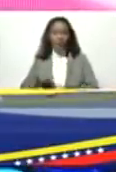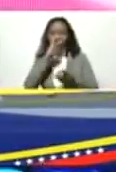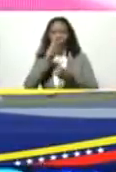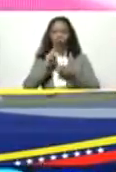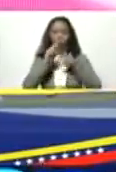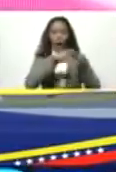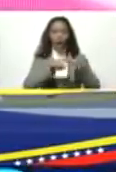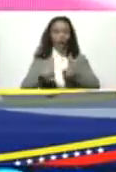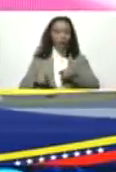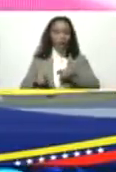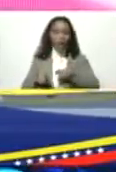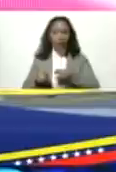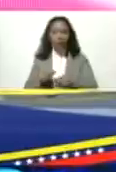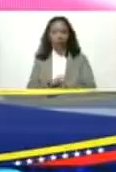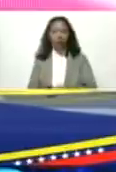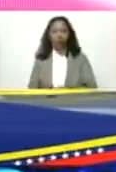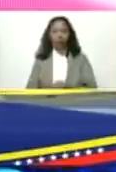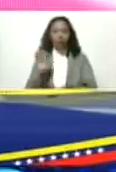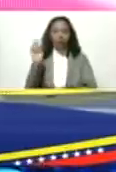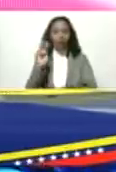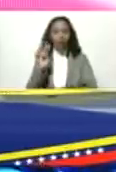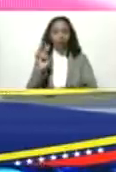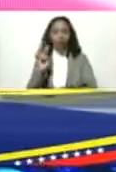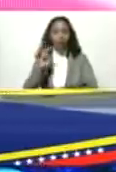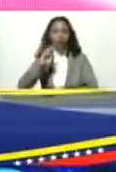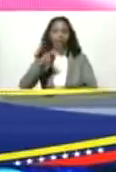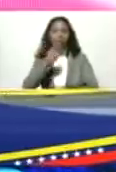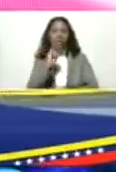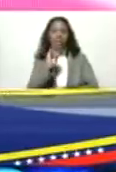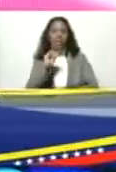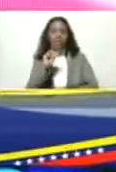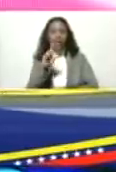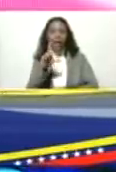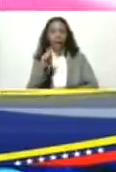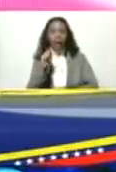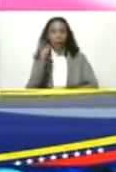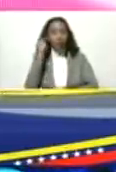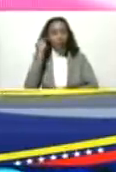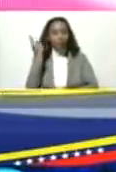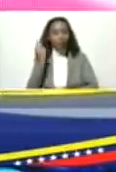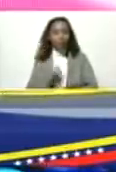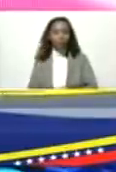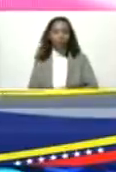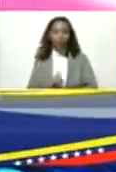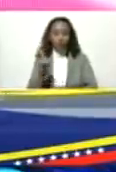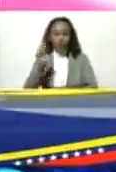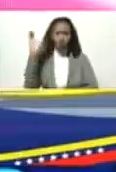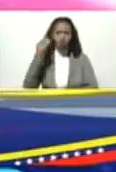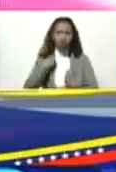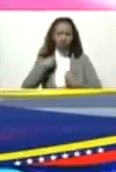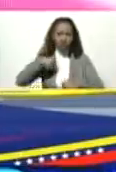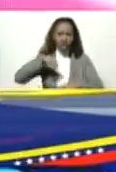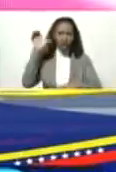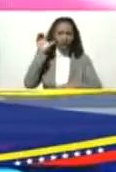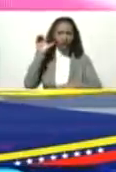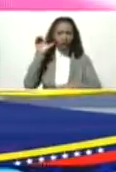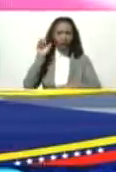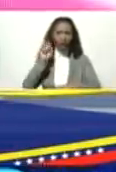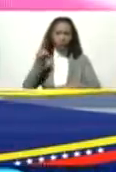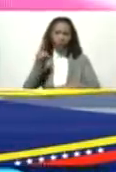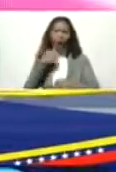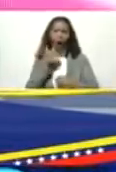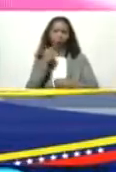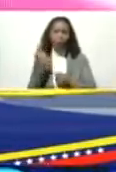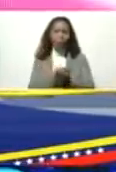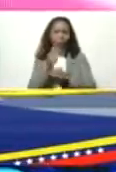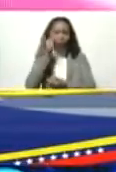Gisela Faraco Gisela Faraco Faraco ¿tú eres caraqueña Gisela? ¿tienes algún